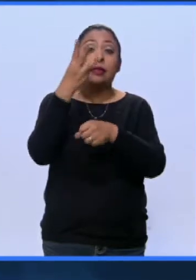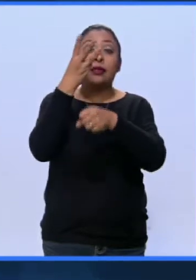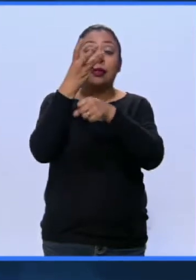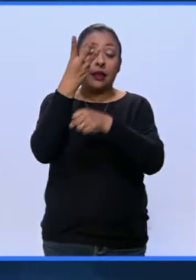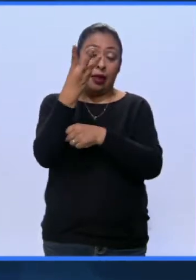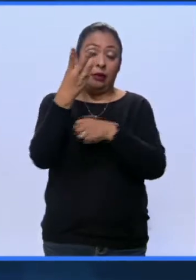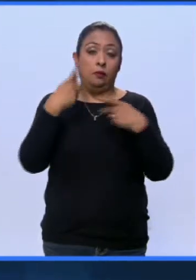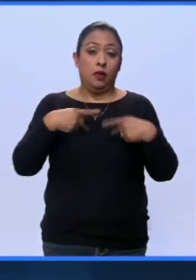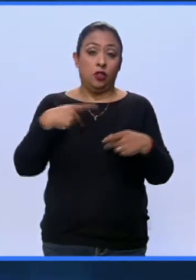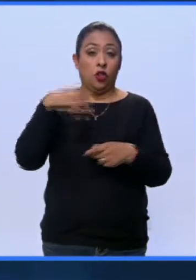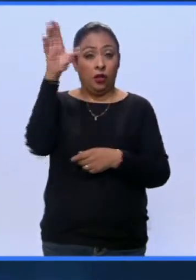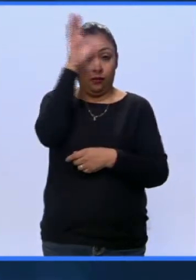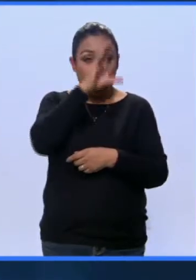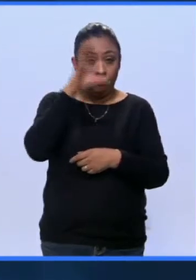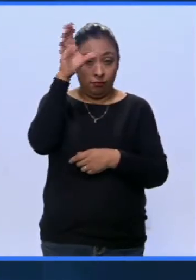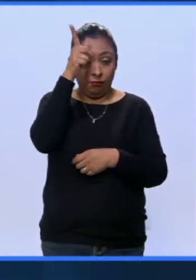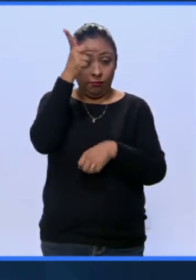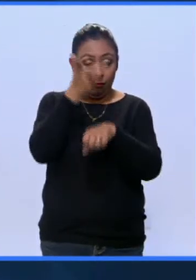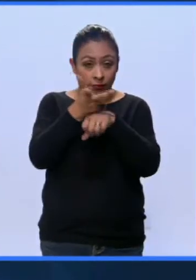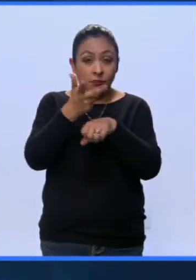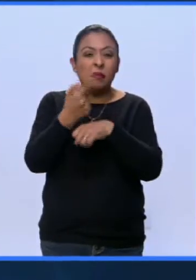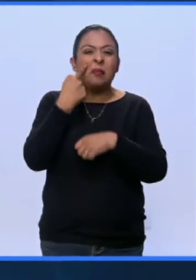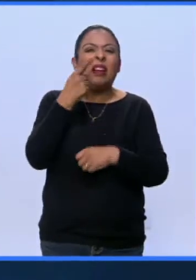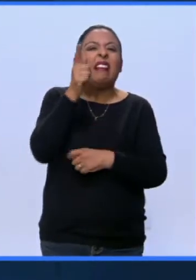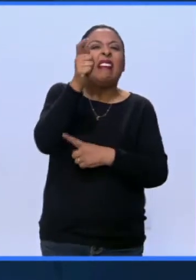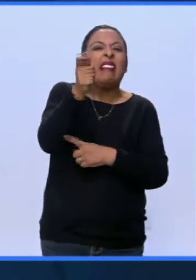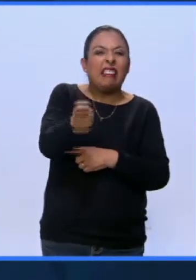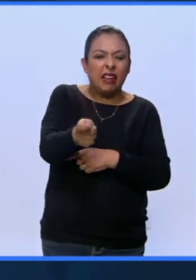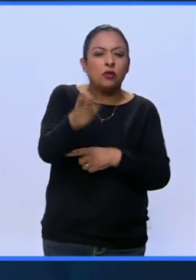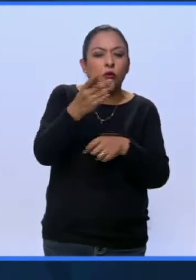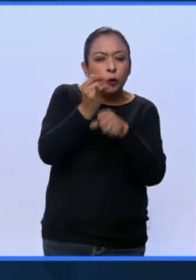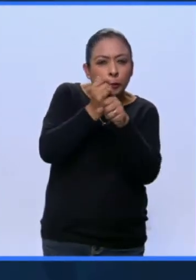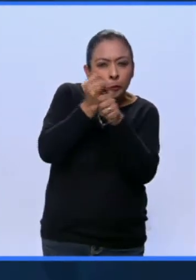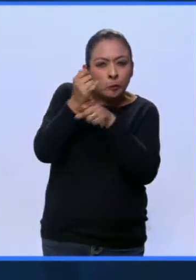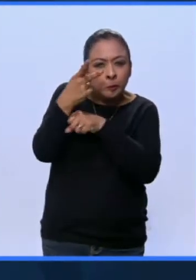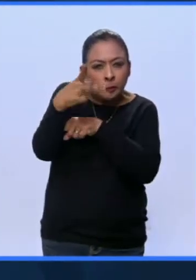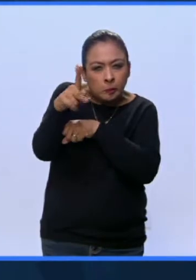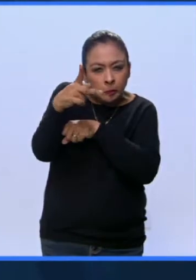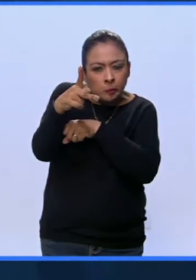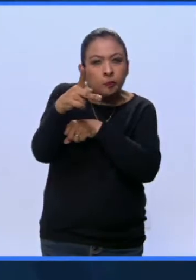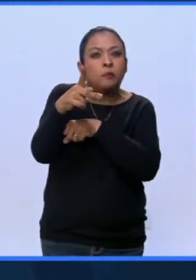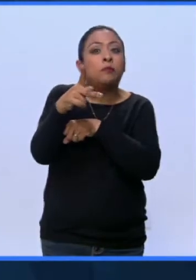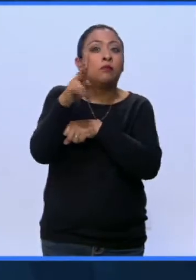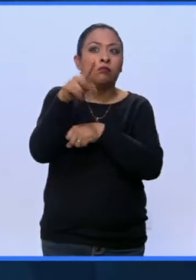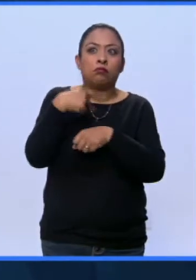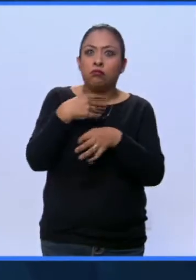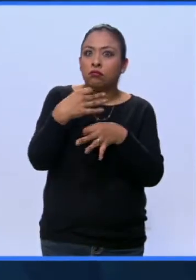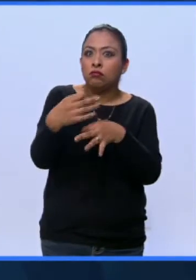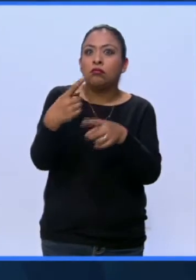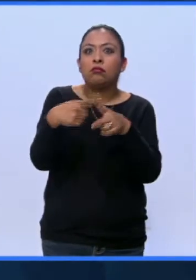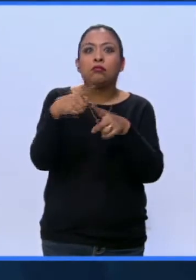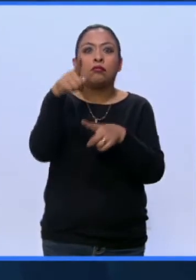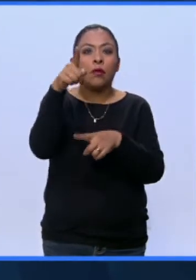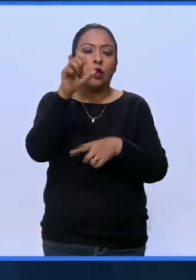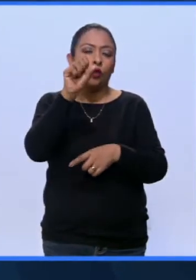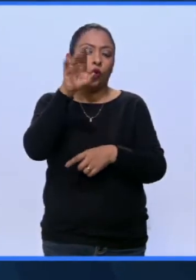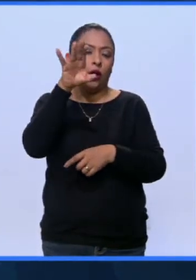tres científicos estadounidenses. Ayer nada vamos a conocer de medicina. Vamos a ver de qué se trata esas investigaciones que atraen la atención de la Academia